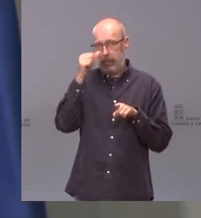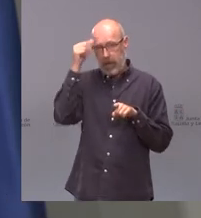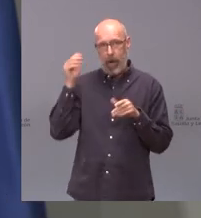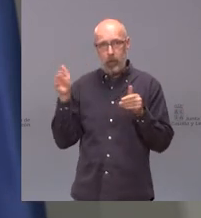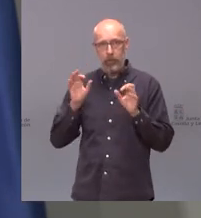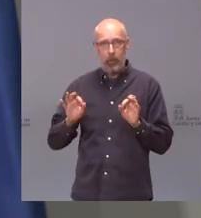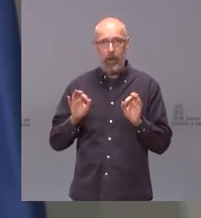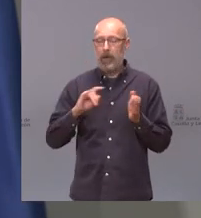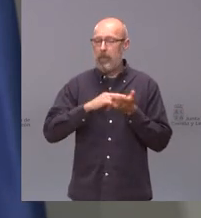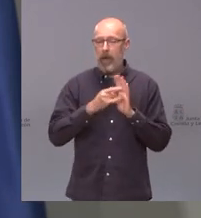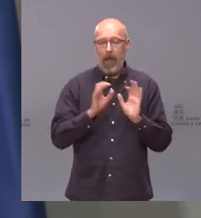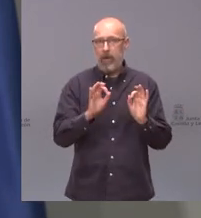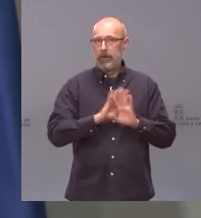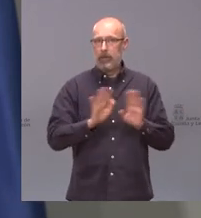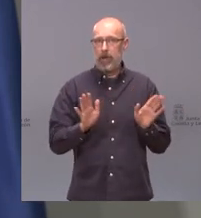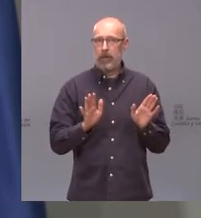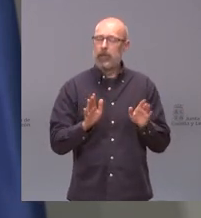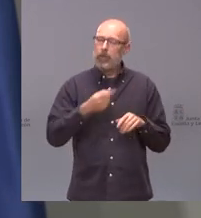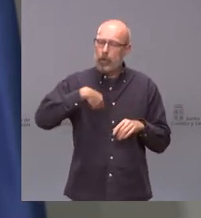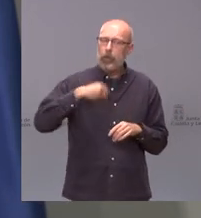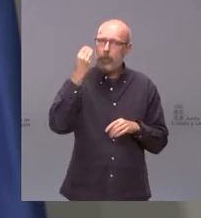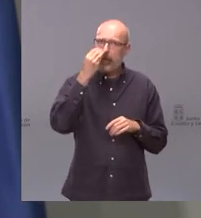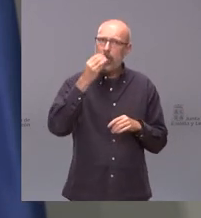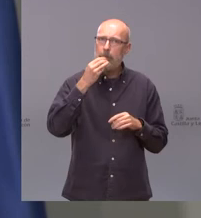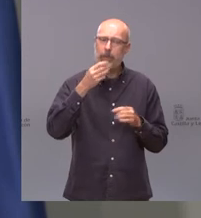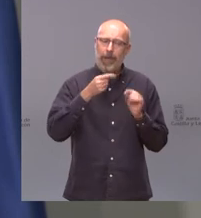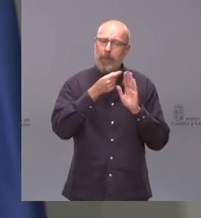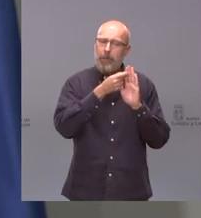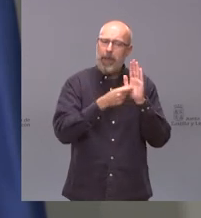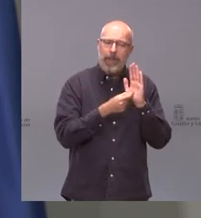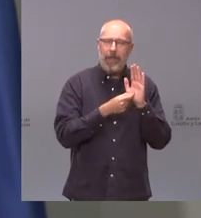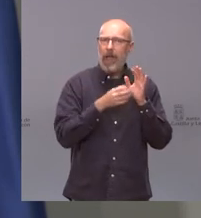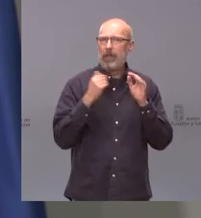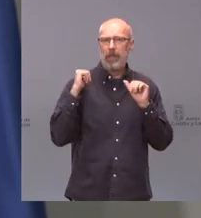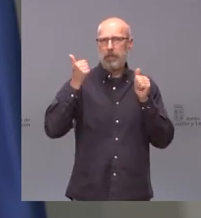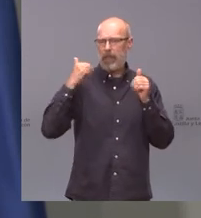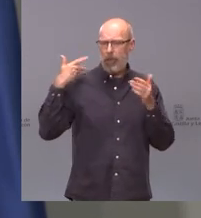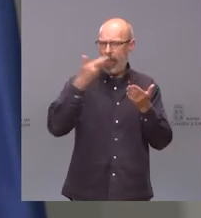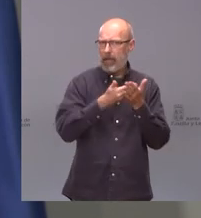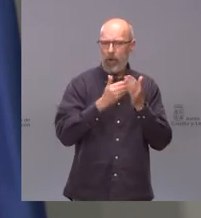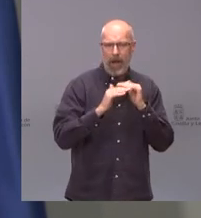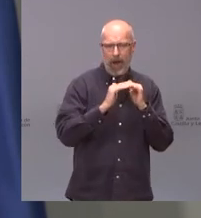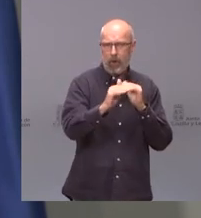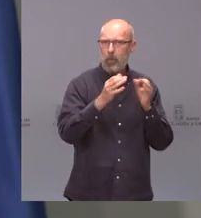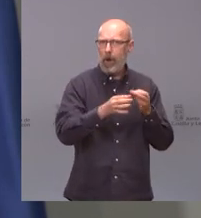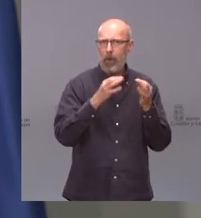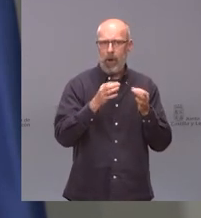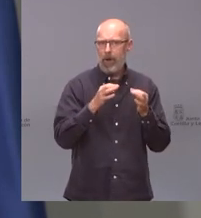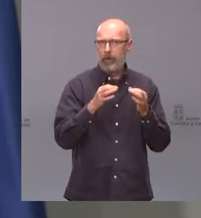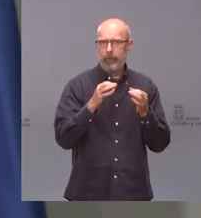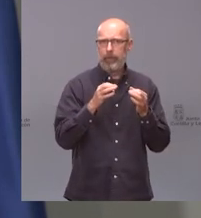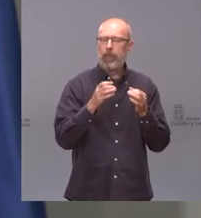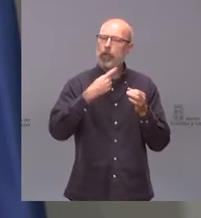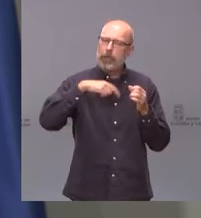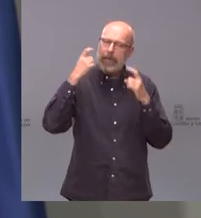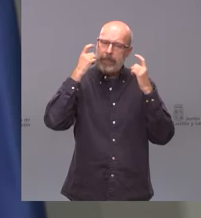planes son los mismos nosotros creemos en las medidas desde el inicio no hemos cambiado nuestro criterio sobre las medidas lo que hemos ido es intentando perfeccionarlas